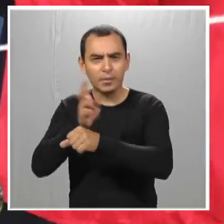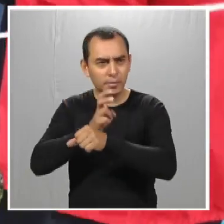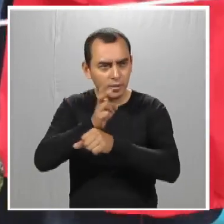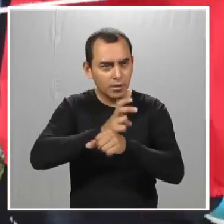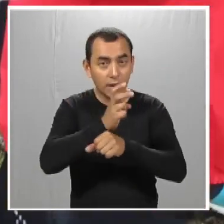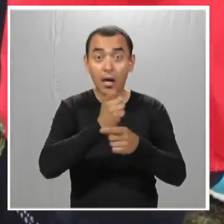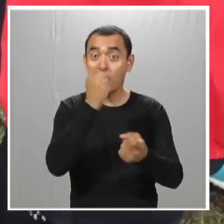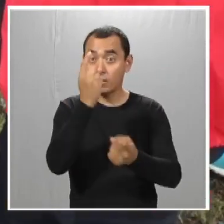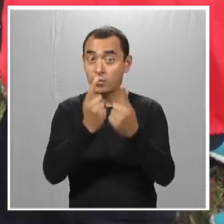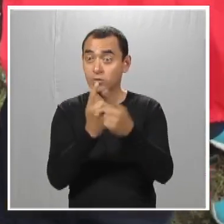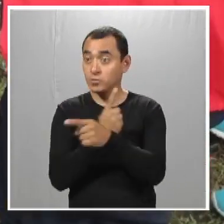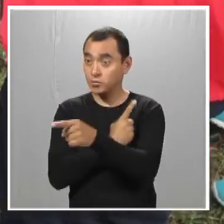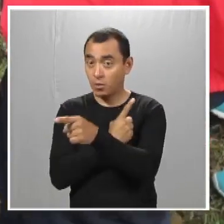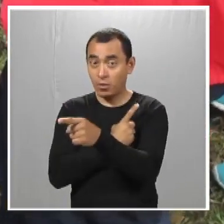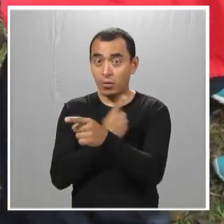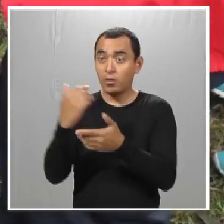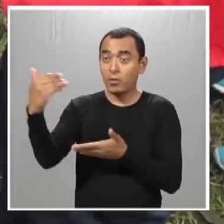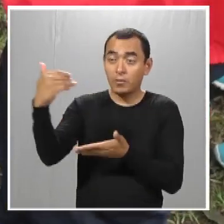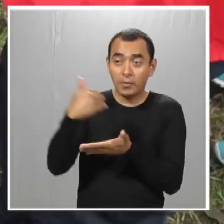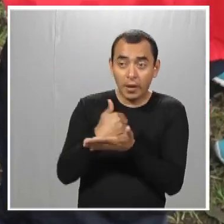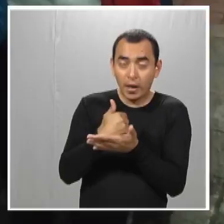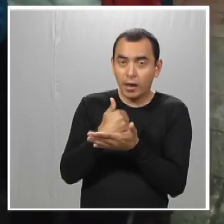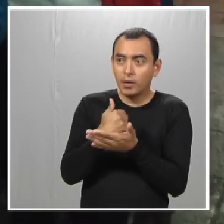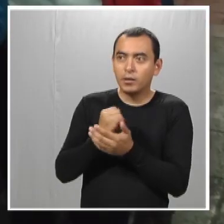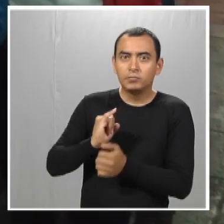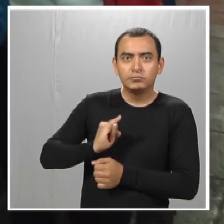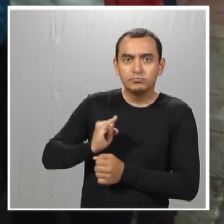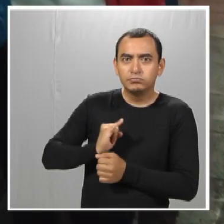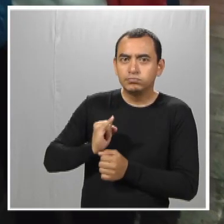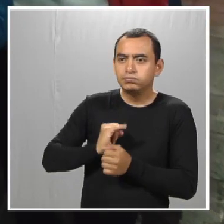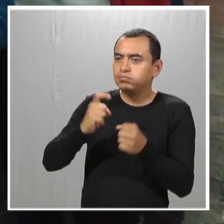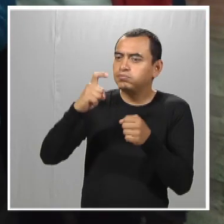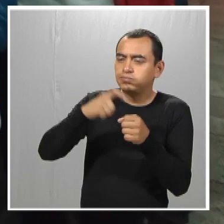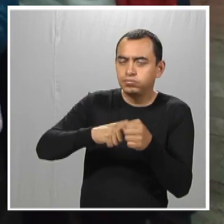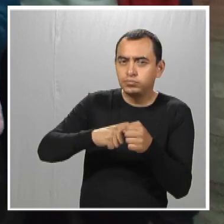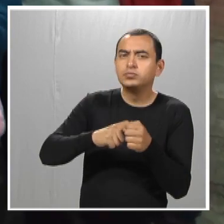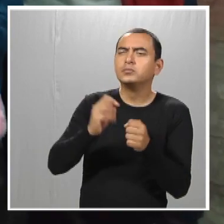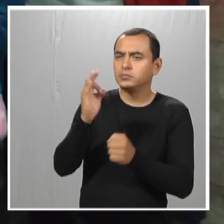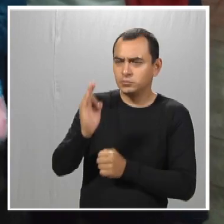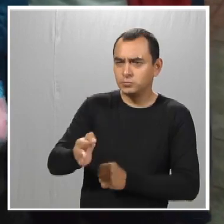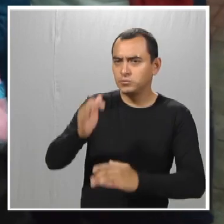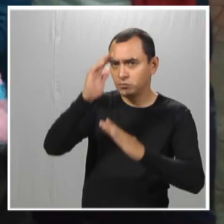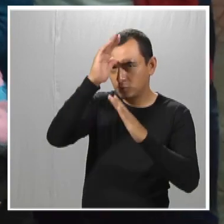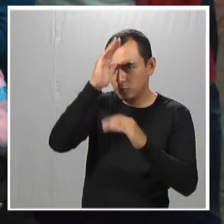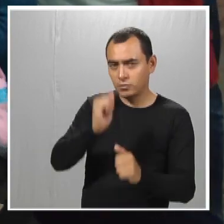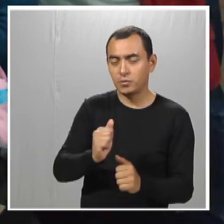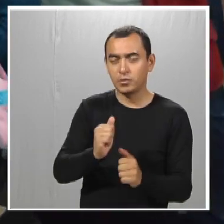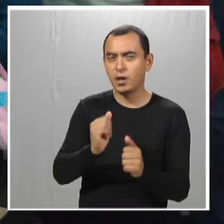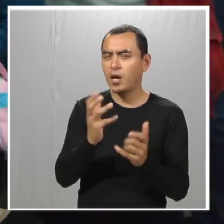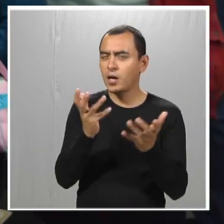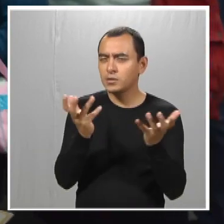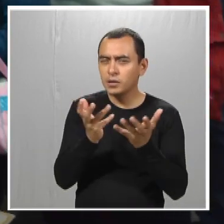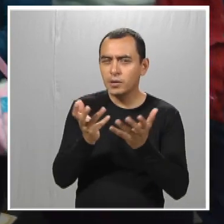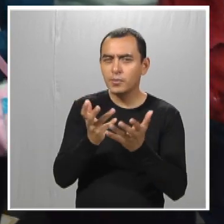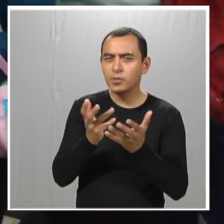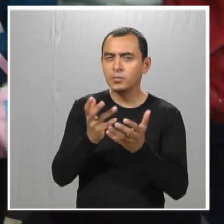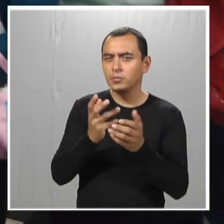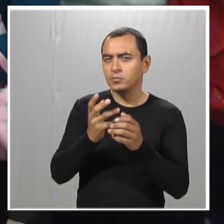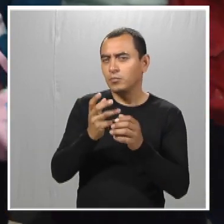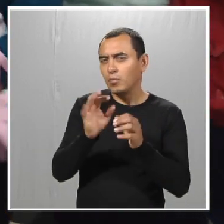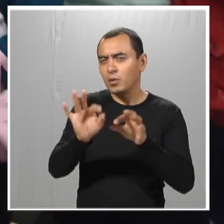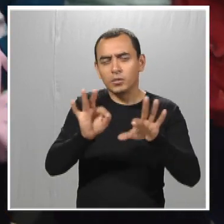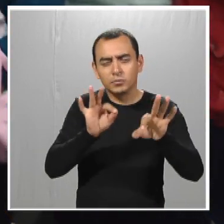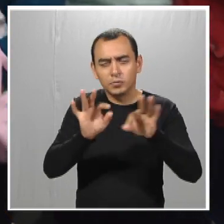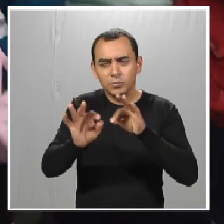escuelas, los invitamos, hay chicos que llegan porque les interesa el programa y se acepta. Hacemos un pequeño